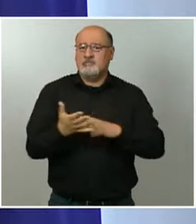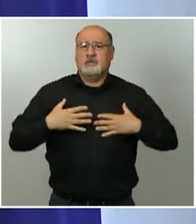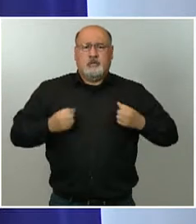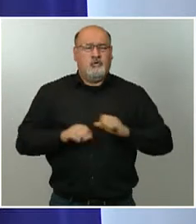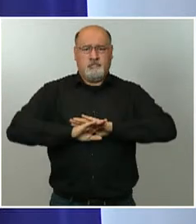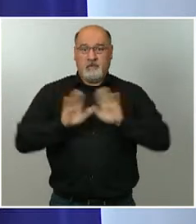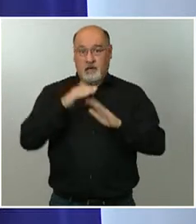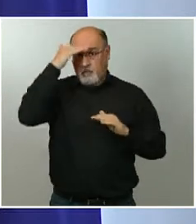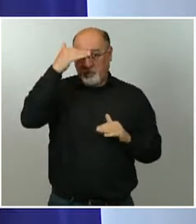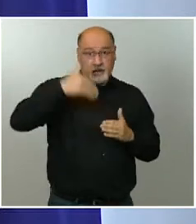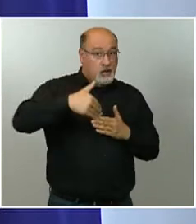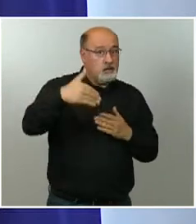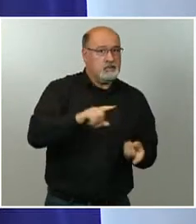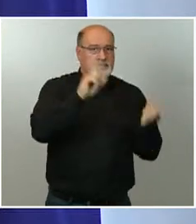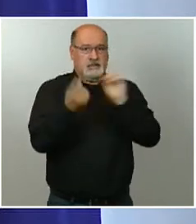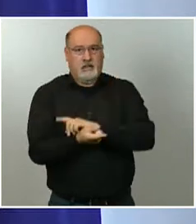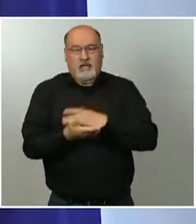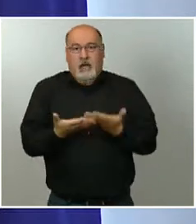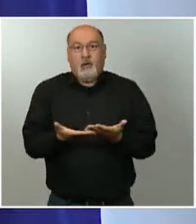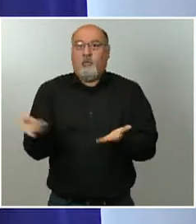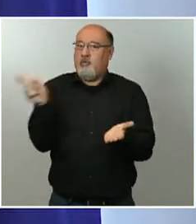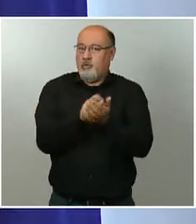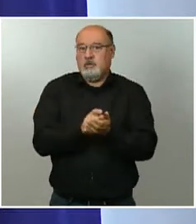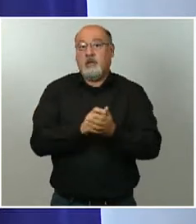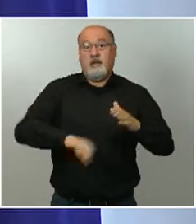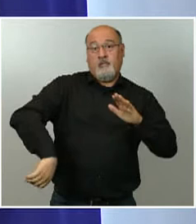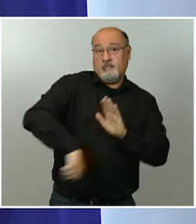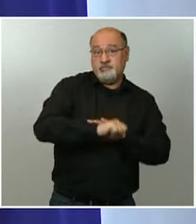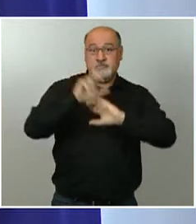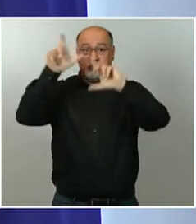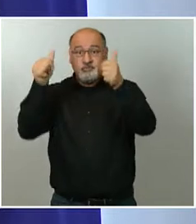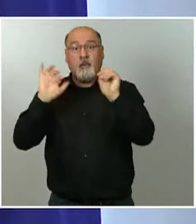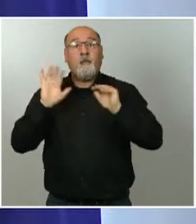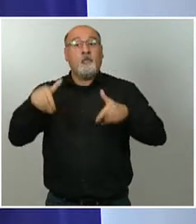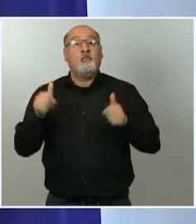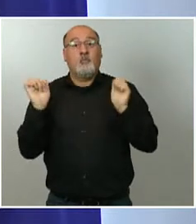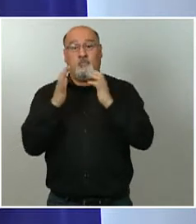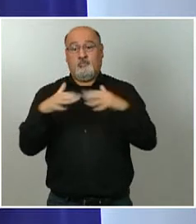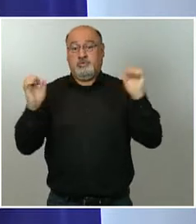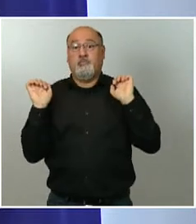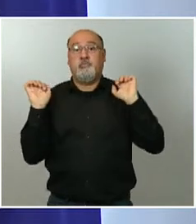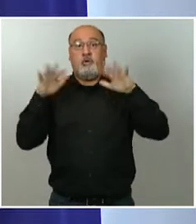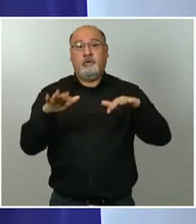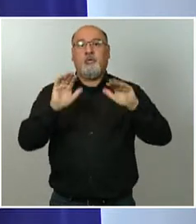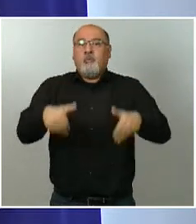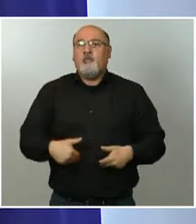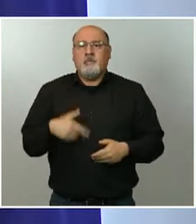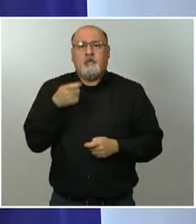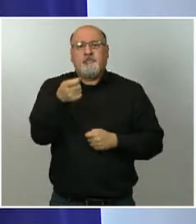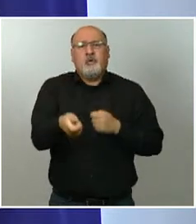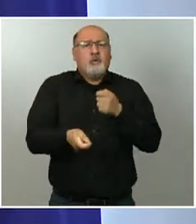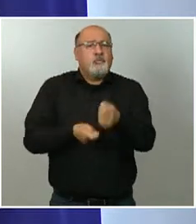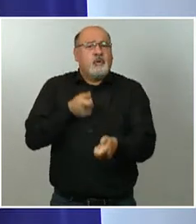decidido es que esta vuelta posee una vuelta que siga teniendo esos criterios de progresividad, de equilibrio,